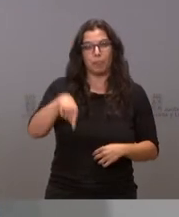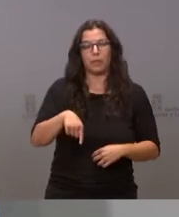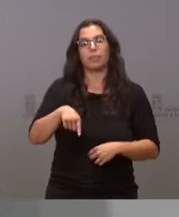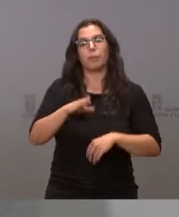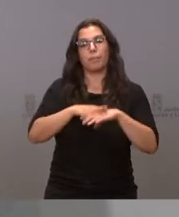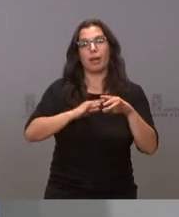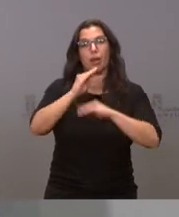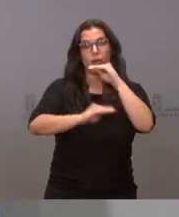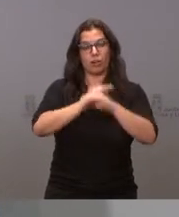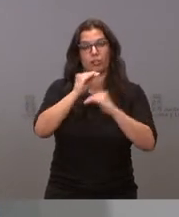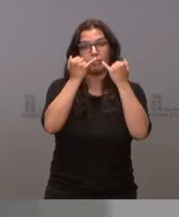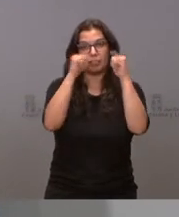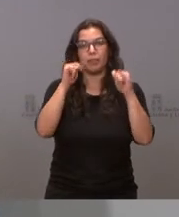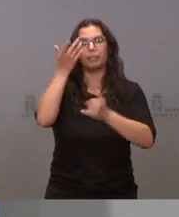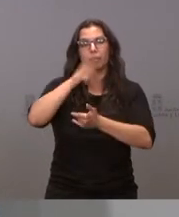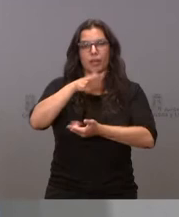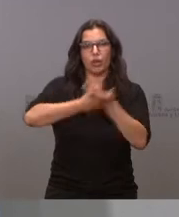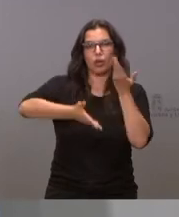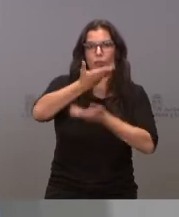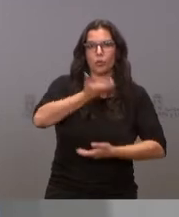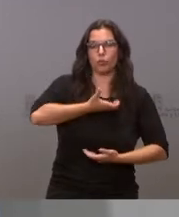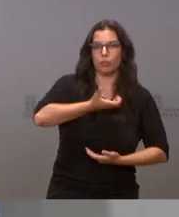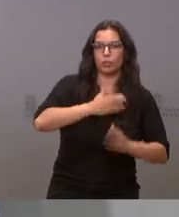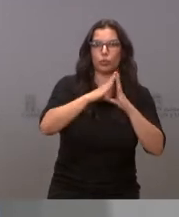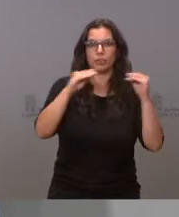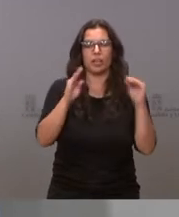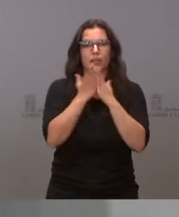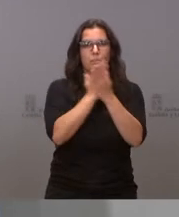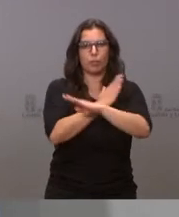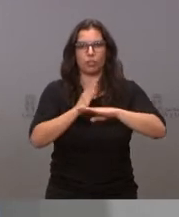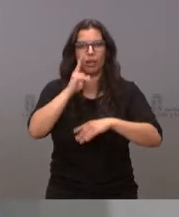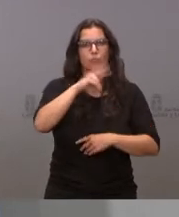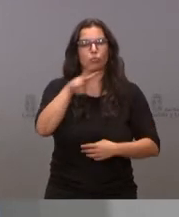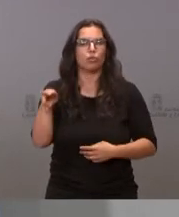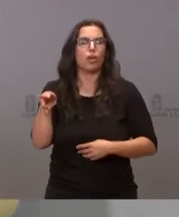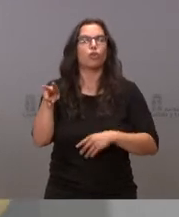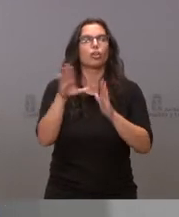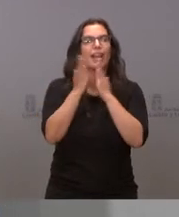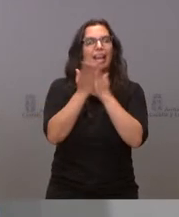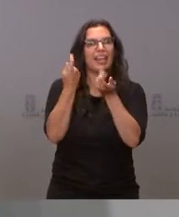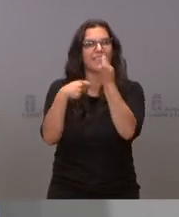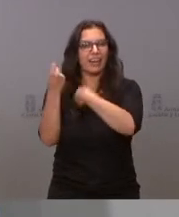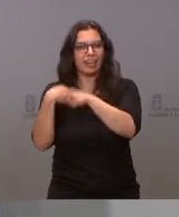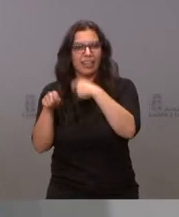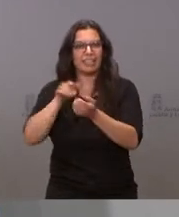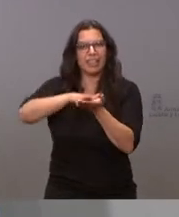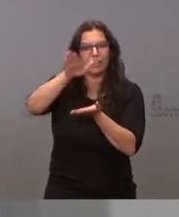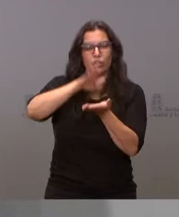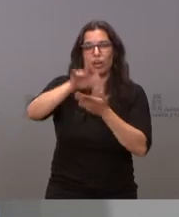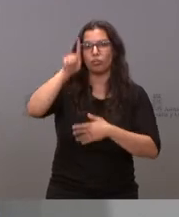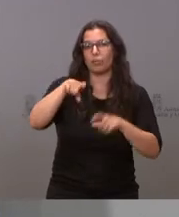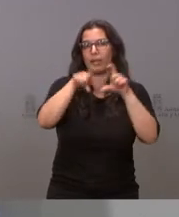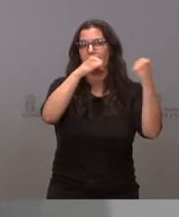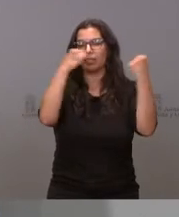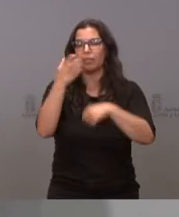festival con la colaboración de ayuntamientos, universidades, bibliotecas, museos, librerías, editoriales o entidades como la Fundación Miguel de Libres, el